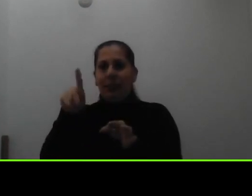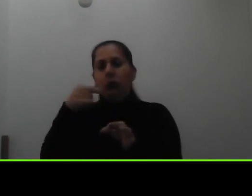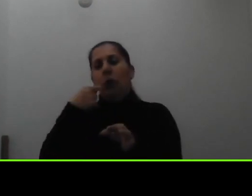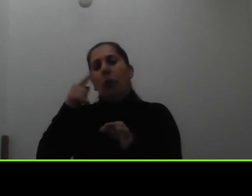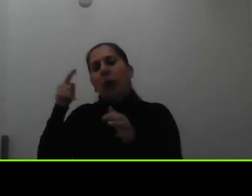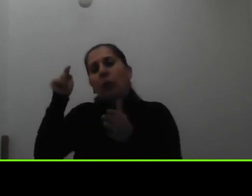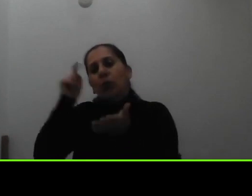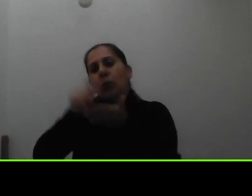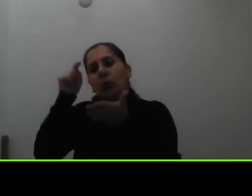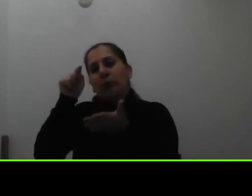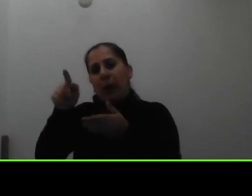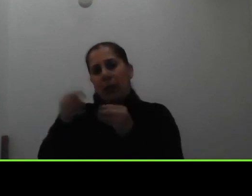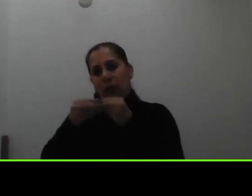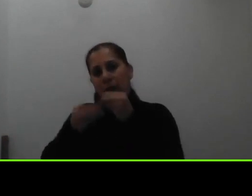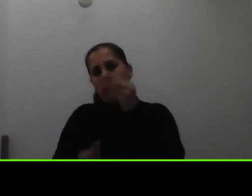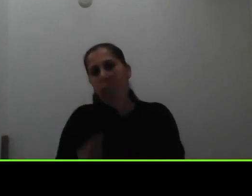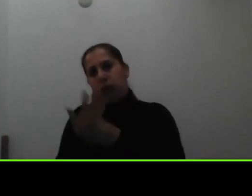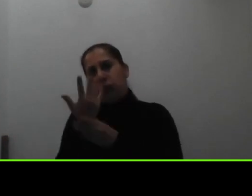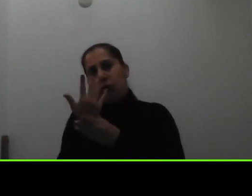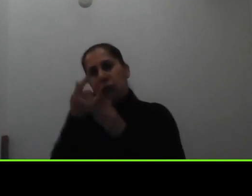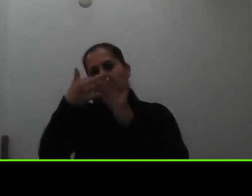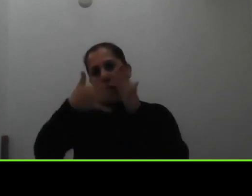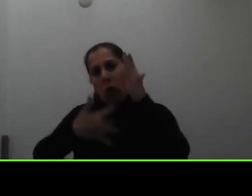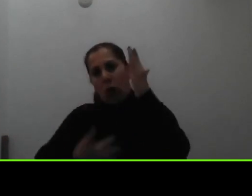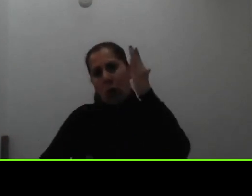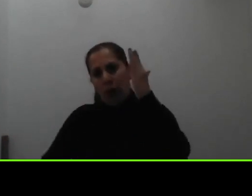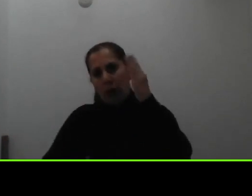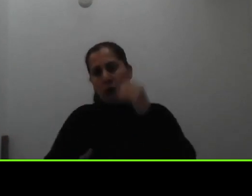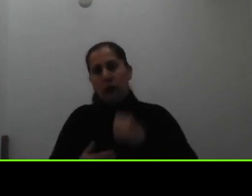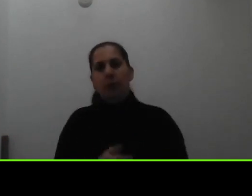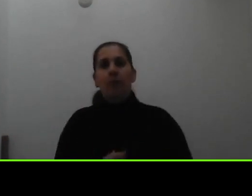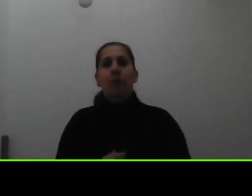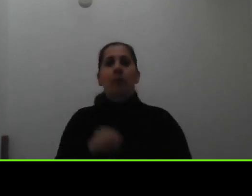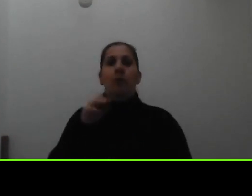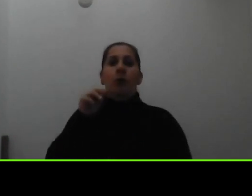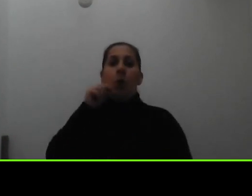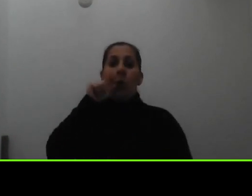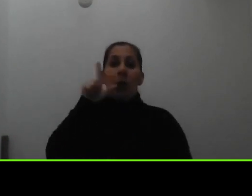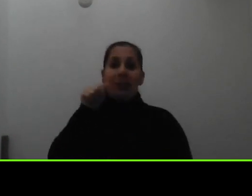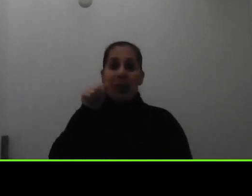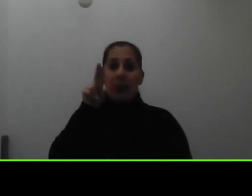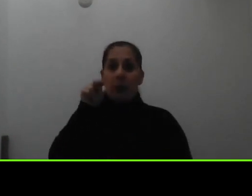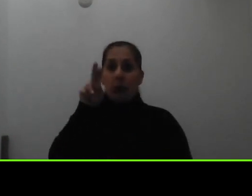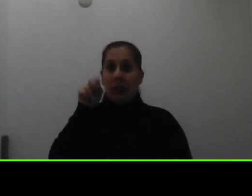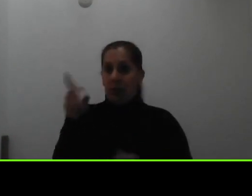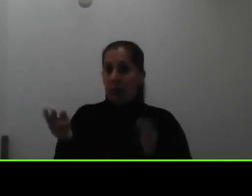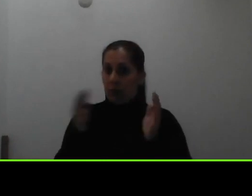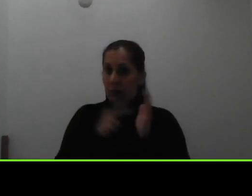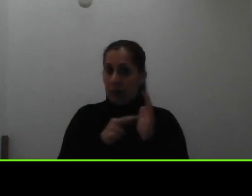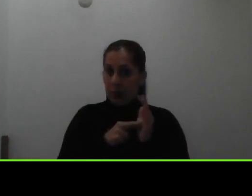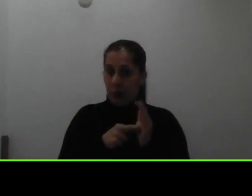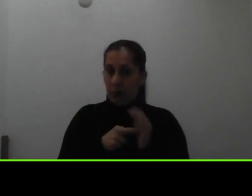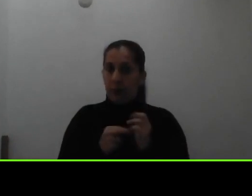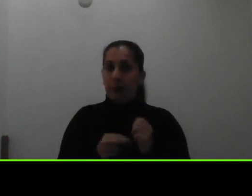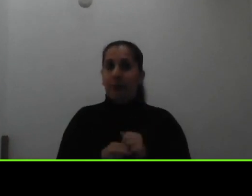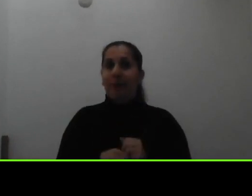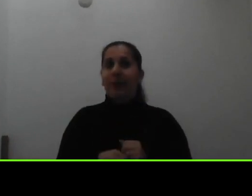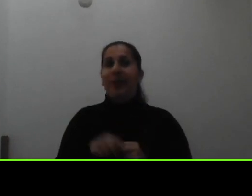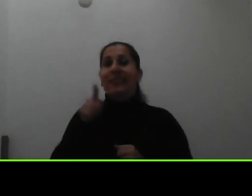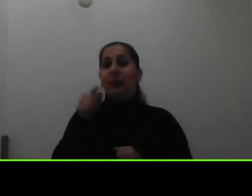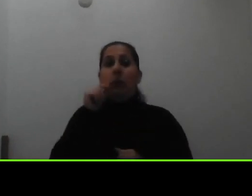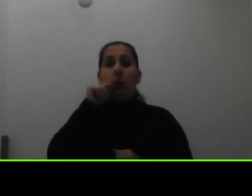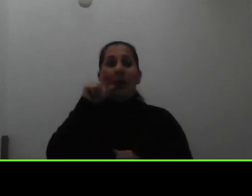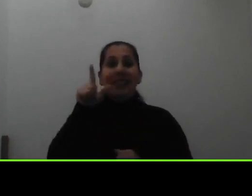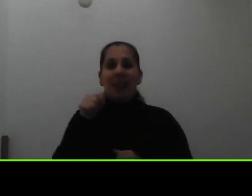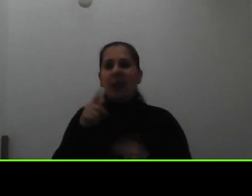documentos el whatsapp de la UNED se los repito en realidad es el whatsapp